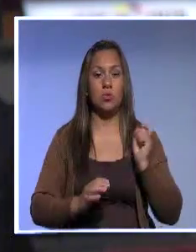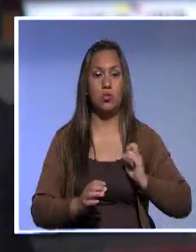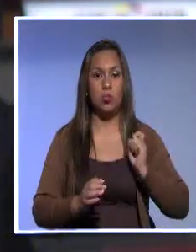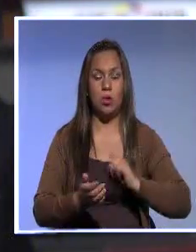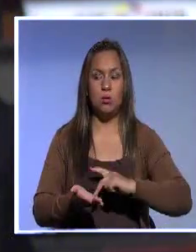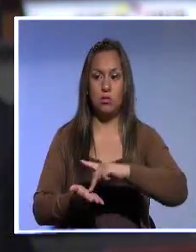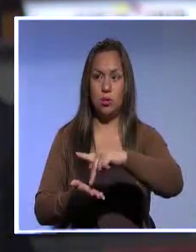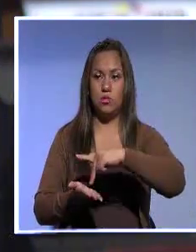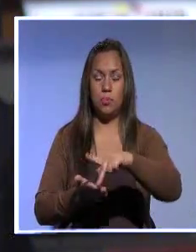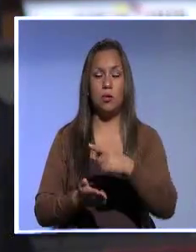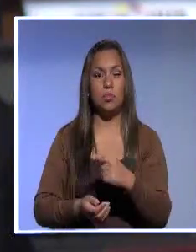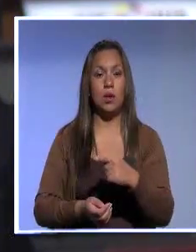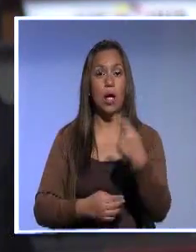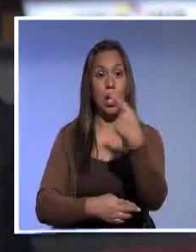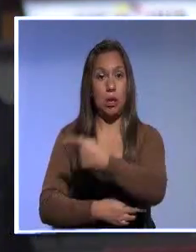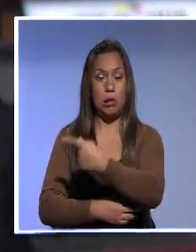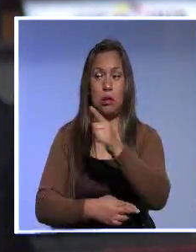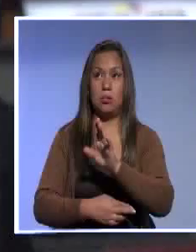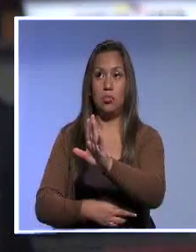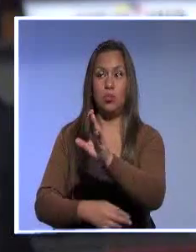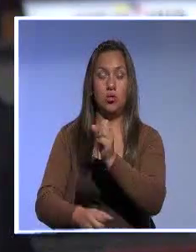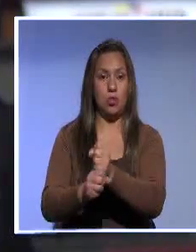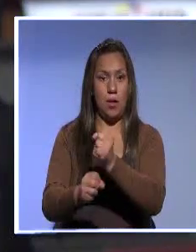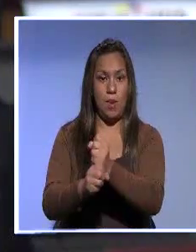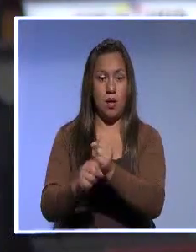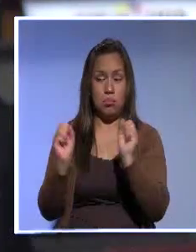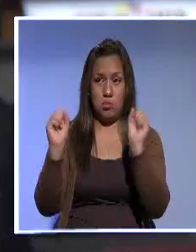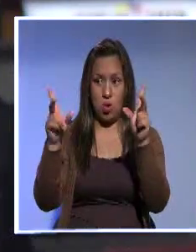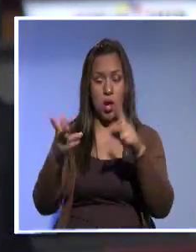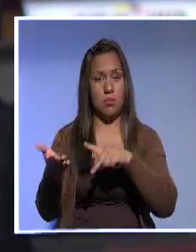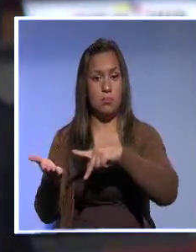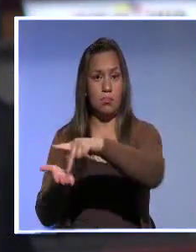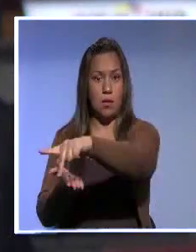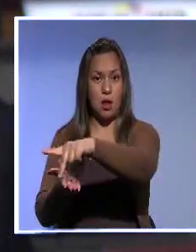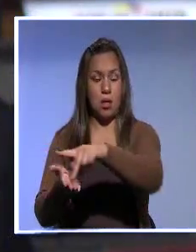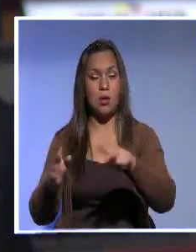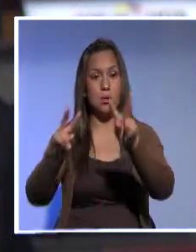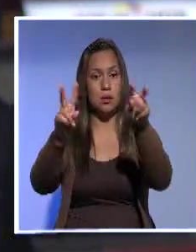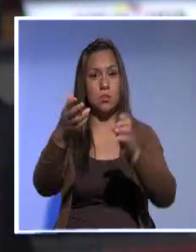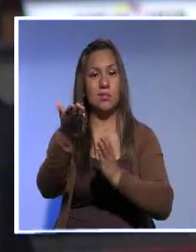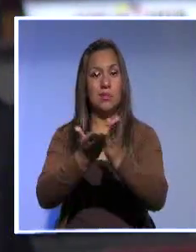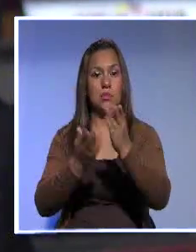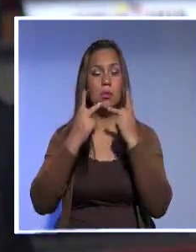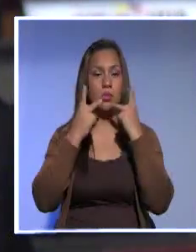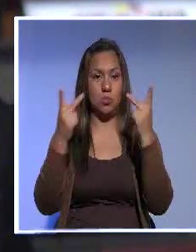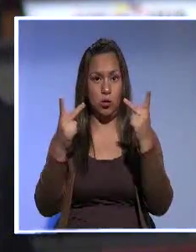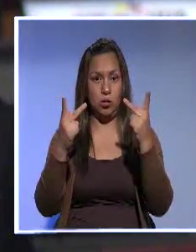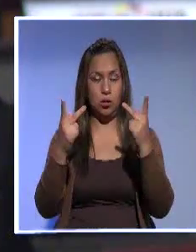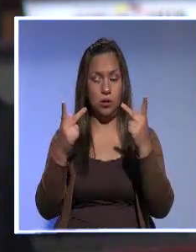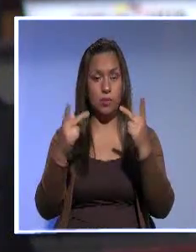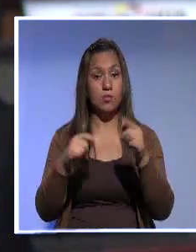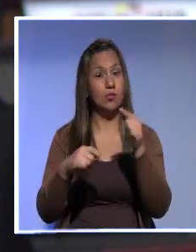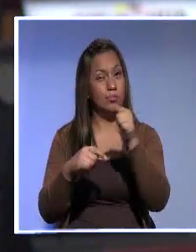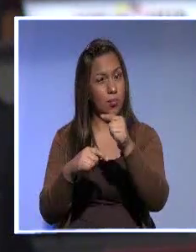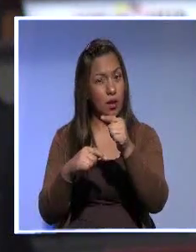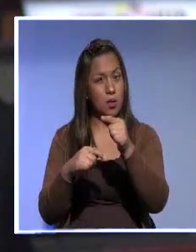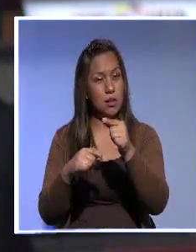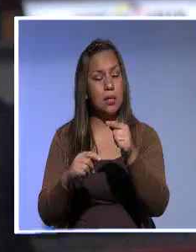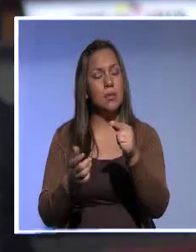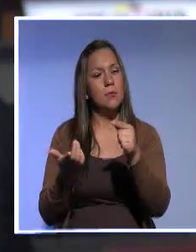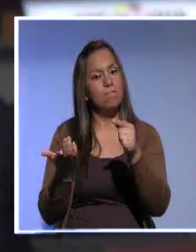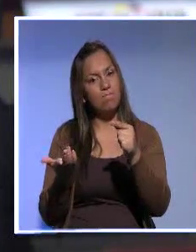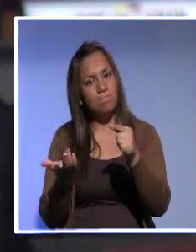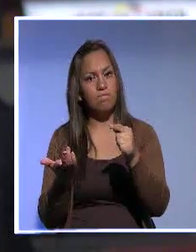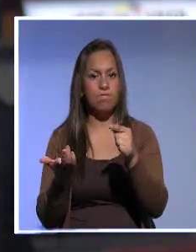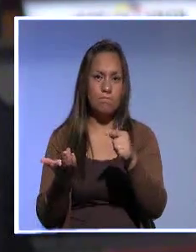efectivamente laborados por los trabajadores en el sector público, evidentemente. Este ha sido un aspecto que ha merecido